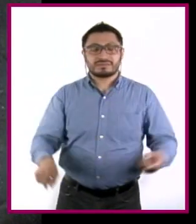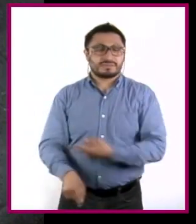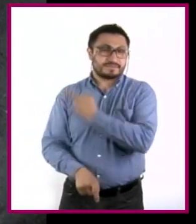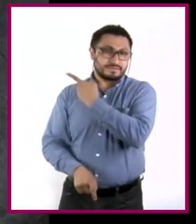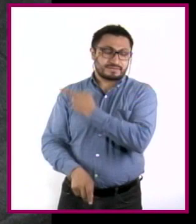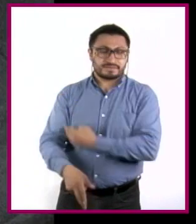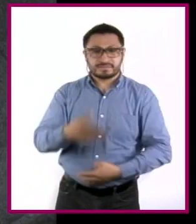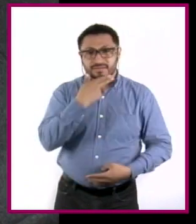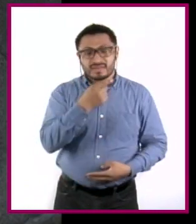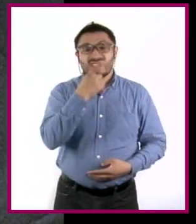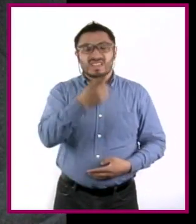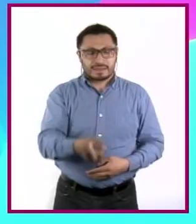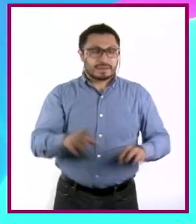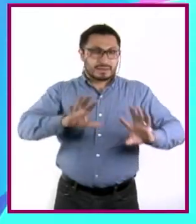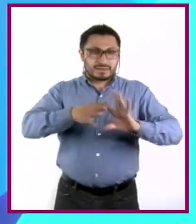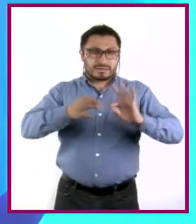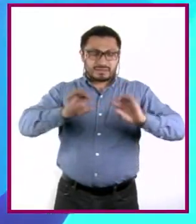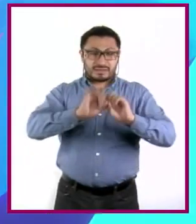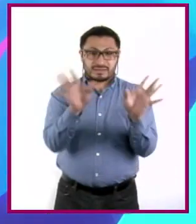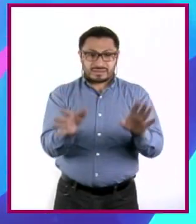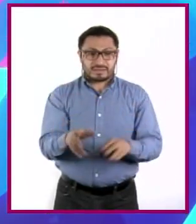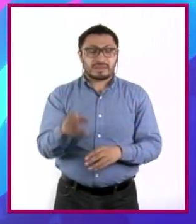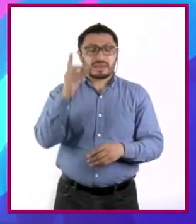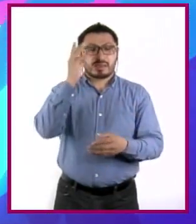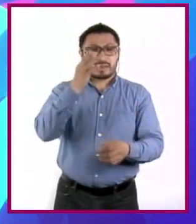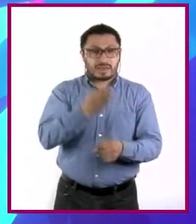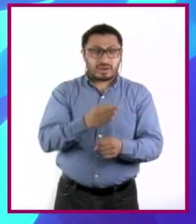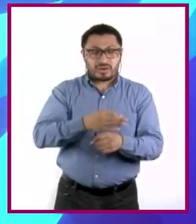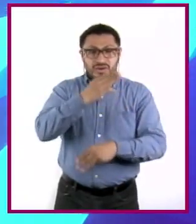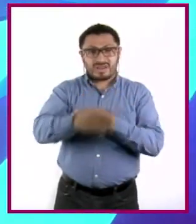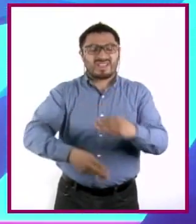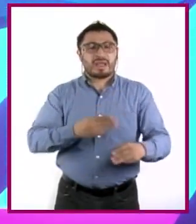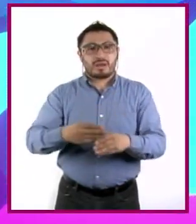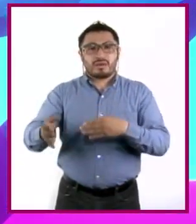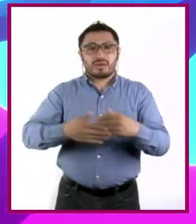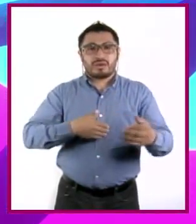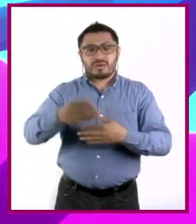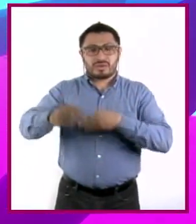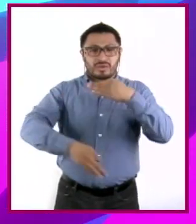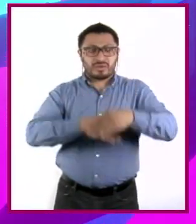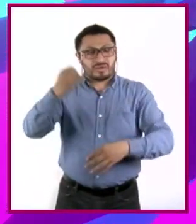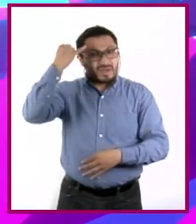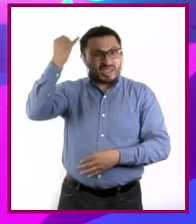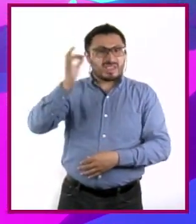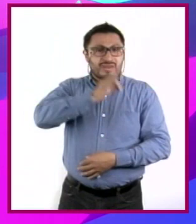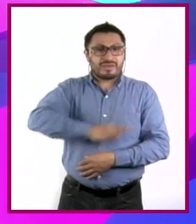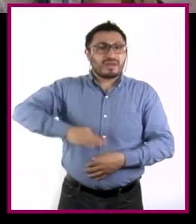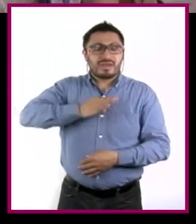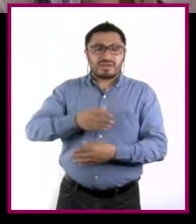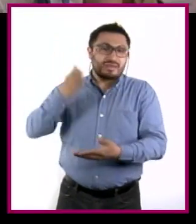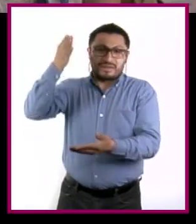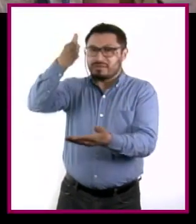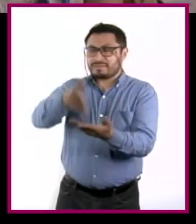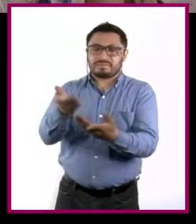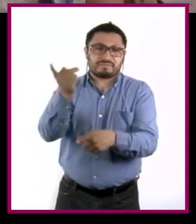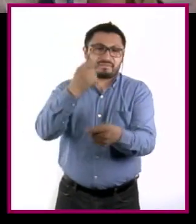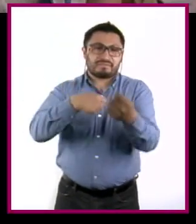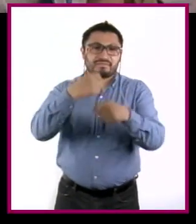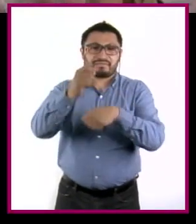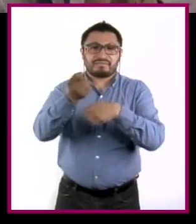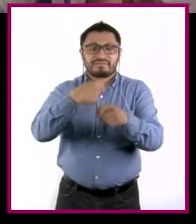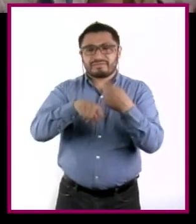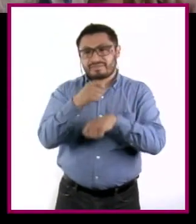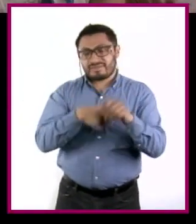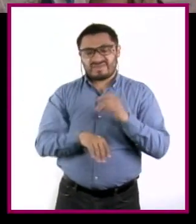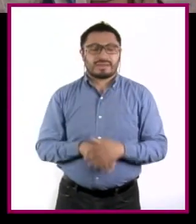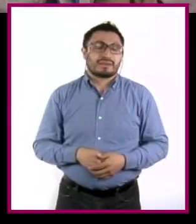Bauman que lo expresa claramente. En el mundo actual, todas las ideas de felicidad acaban en una tienda. Claro, eso es algo